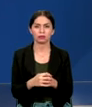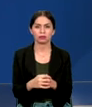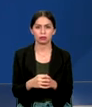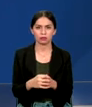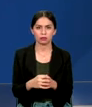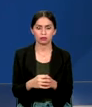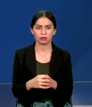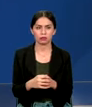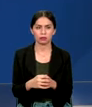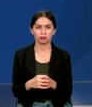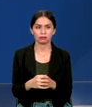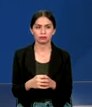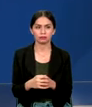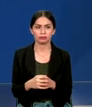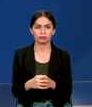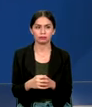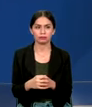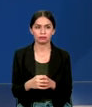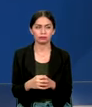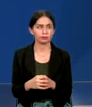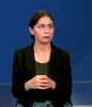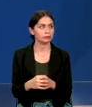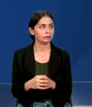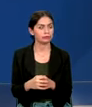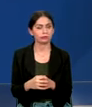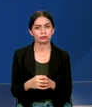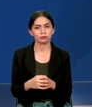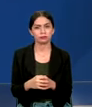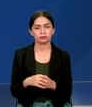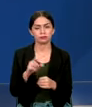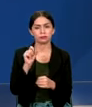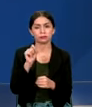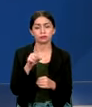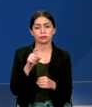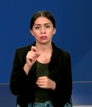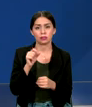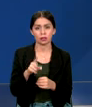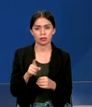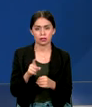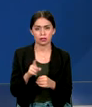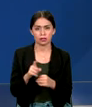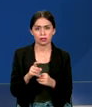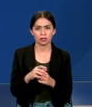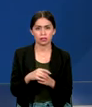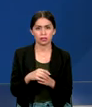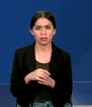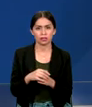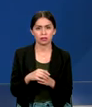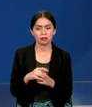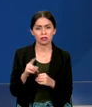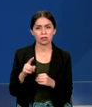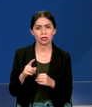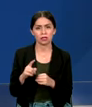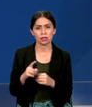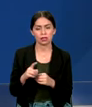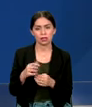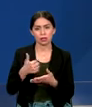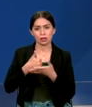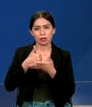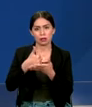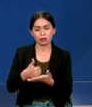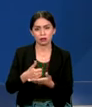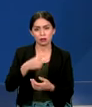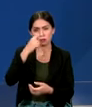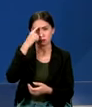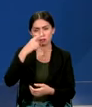búsqueda como área laboral y código postal. Además, somos una entidad de certificación y evaluación de competencias que opera dentro de la